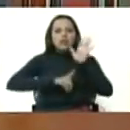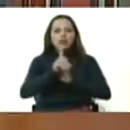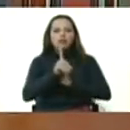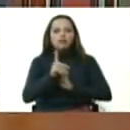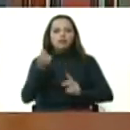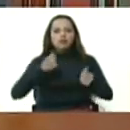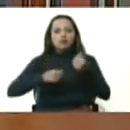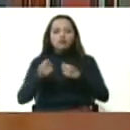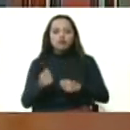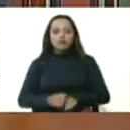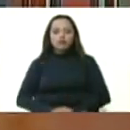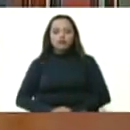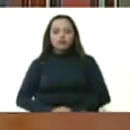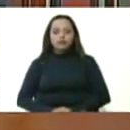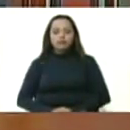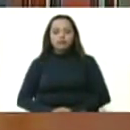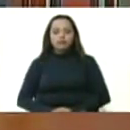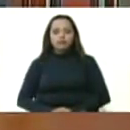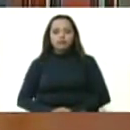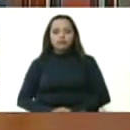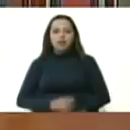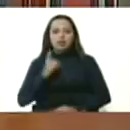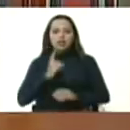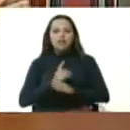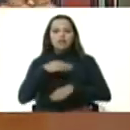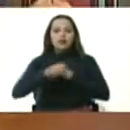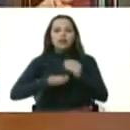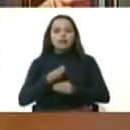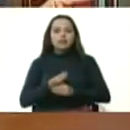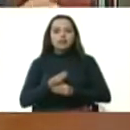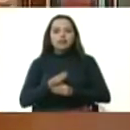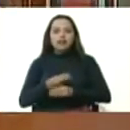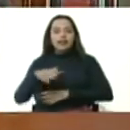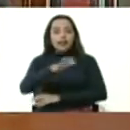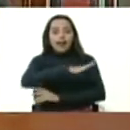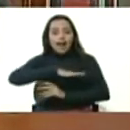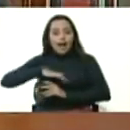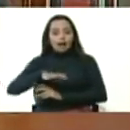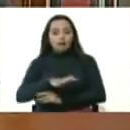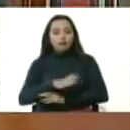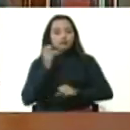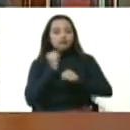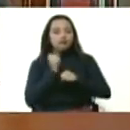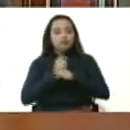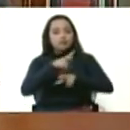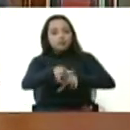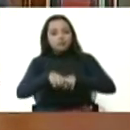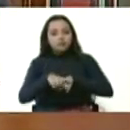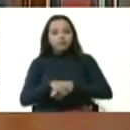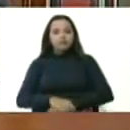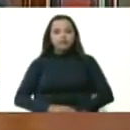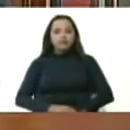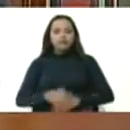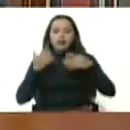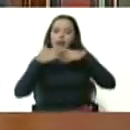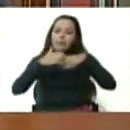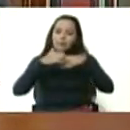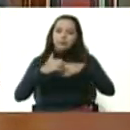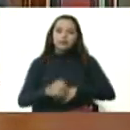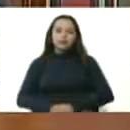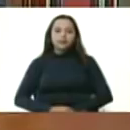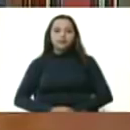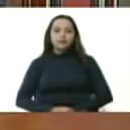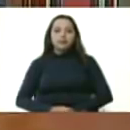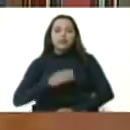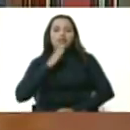económico tenemos que lograrlo en el campo en la agroindustria en la industria en la